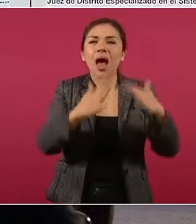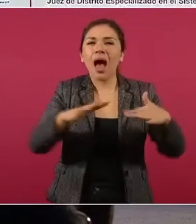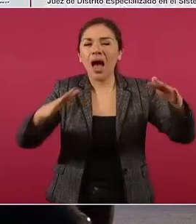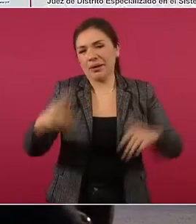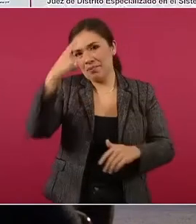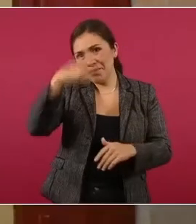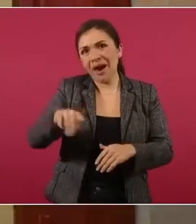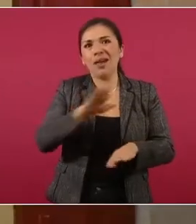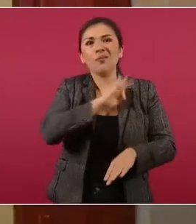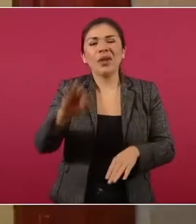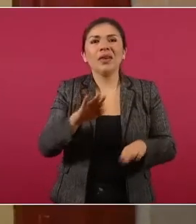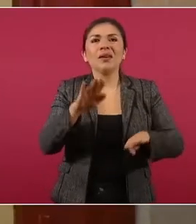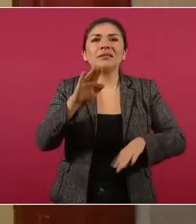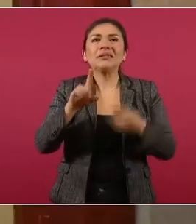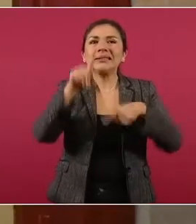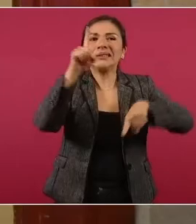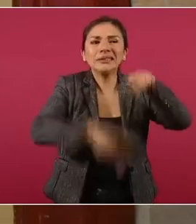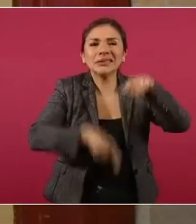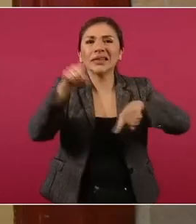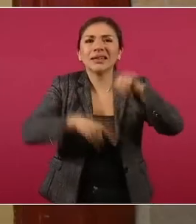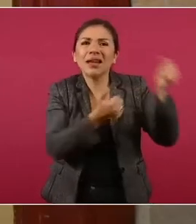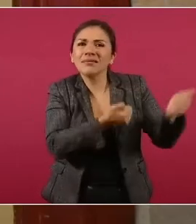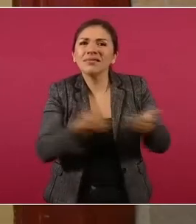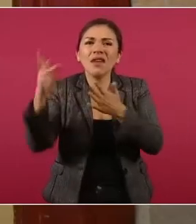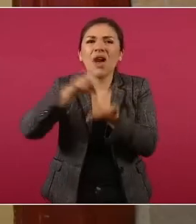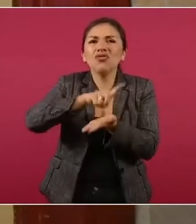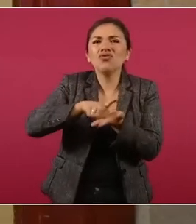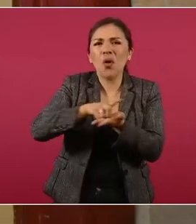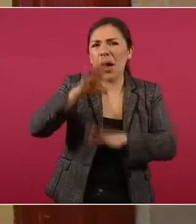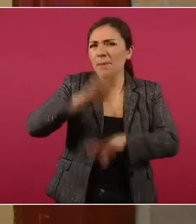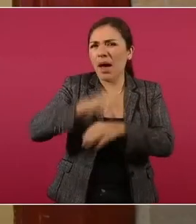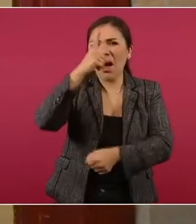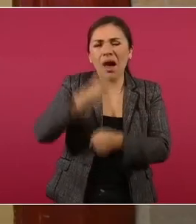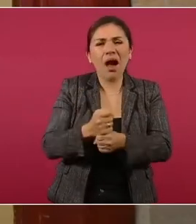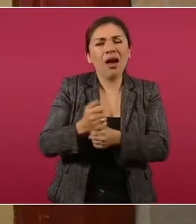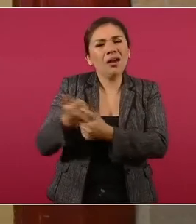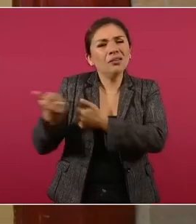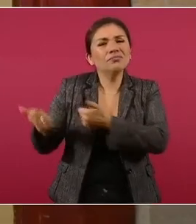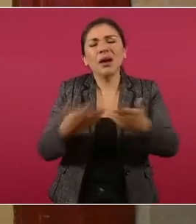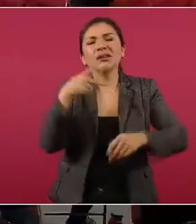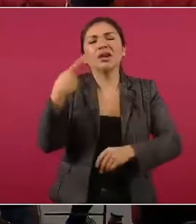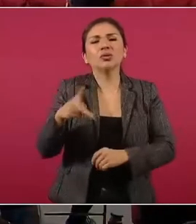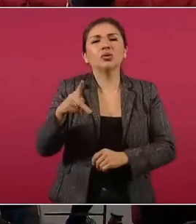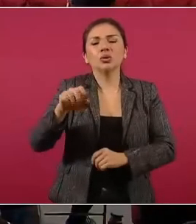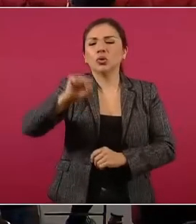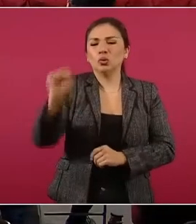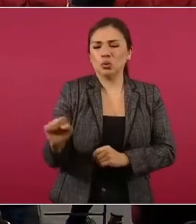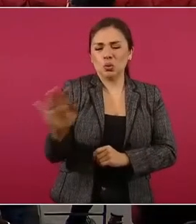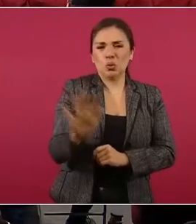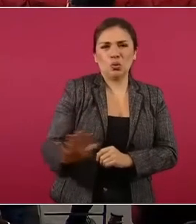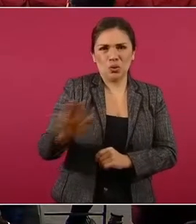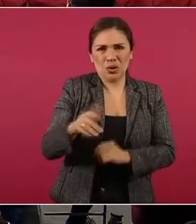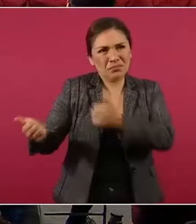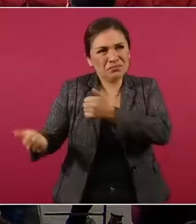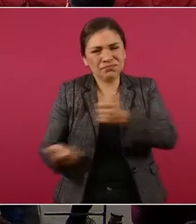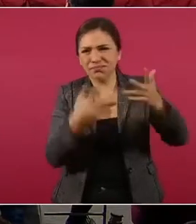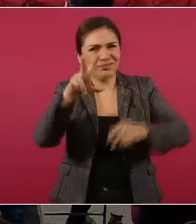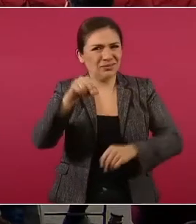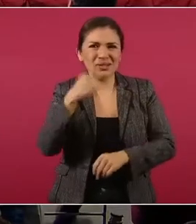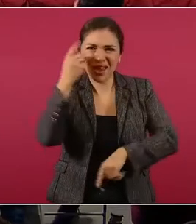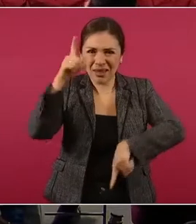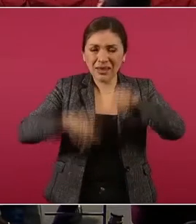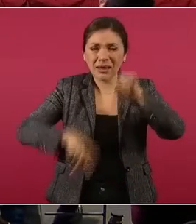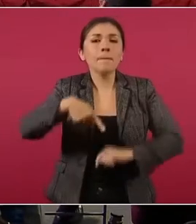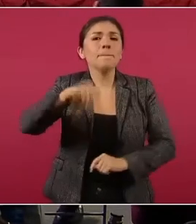evitar el trasiego de drogas, sobre todo proveniente de Sudamérica, desafortunadamente una de las últimas